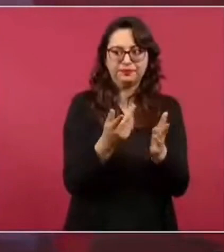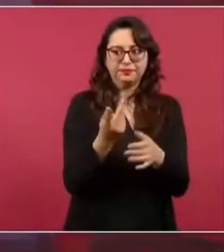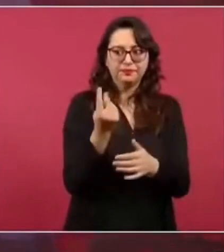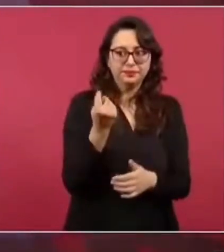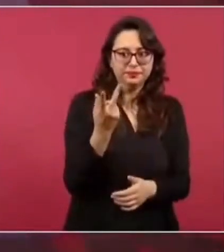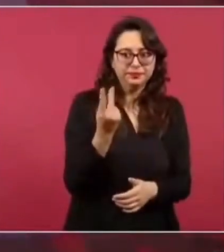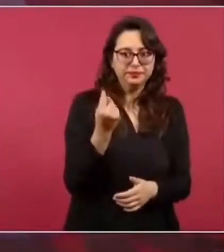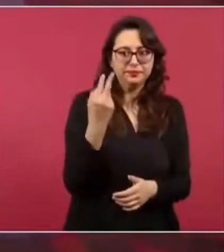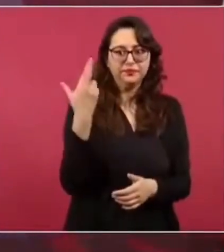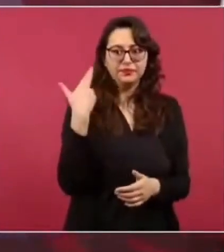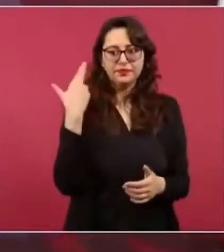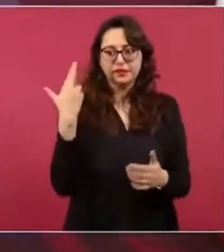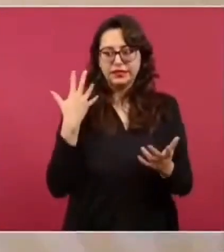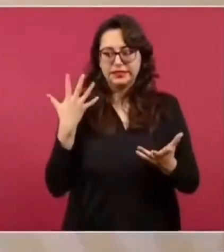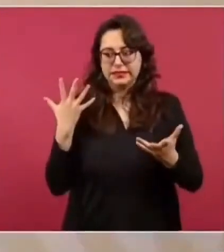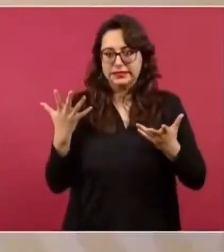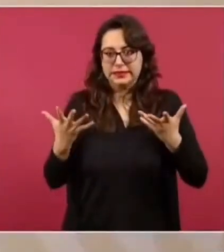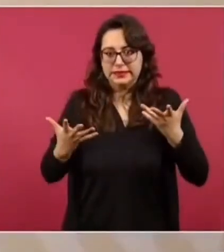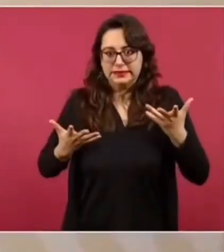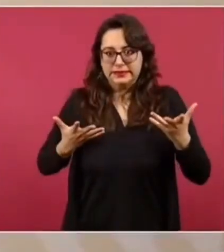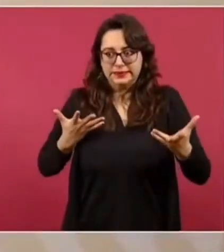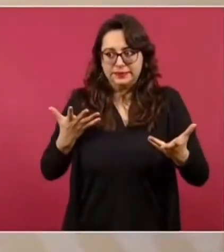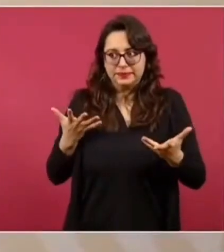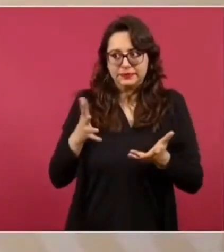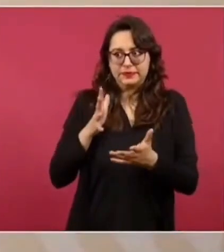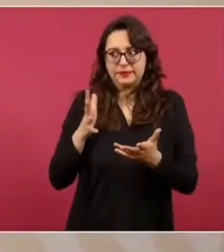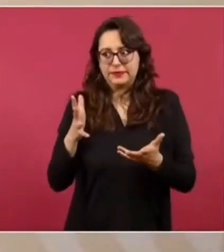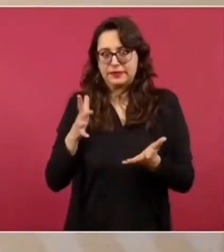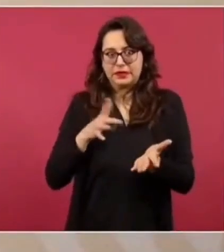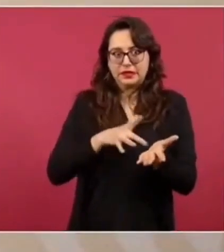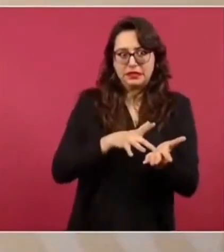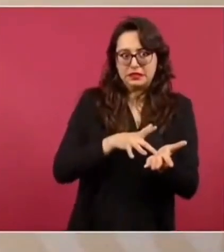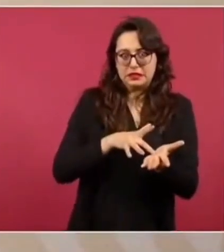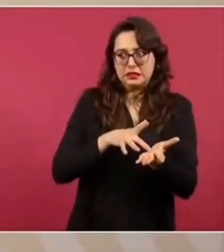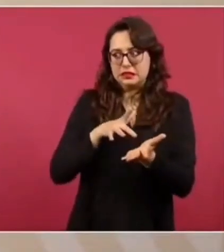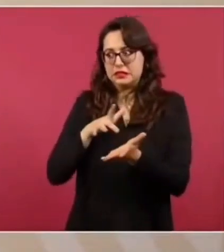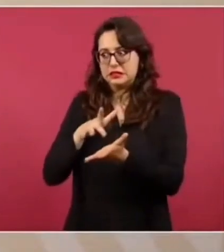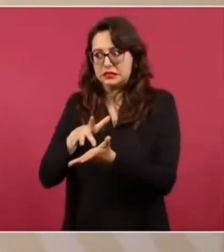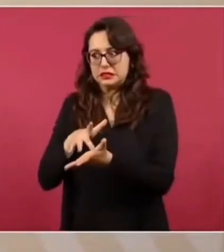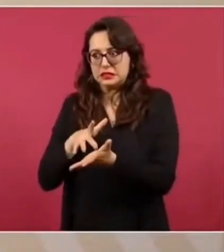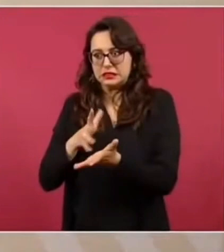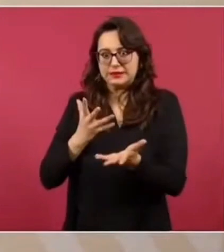a un medio imaginen un medio